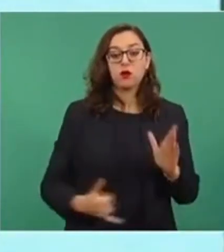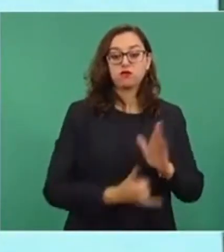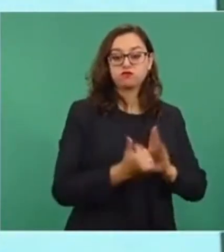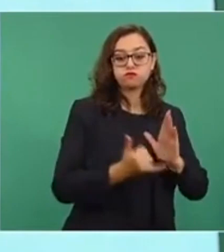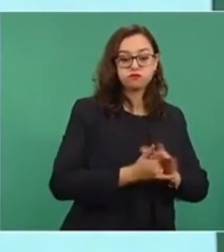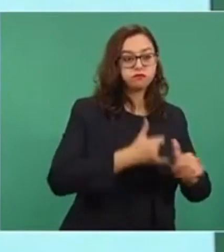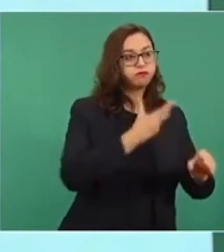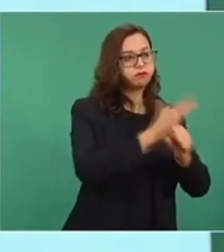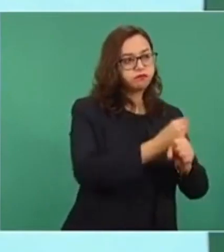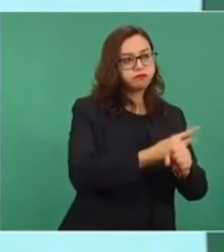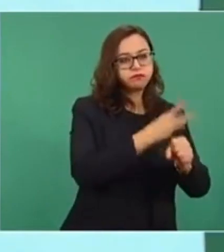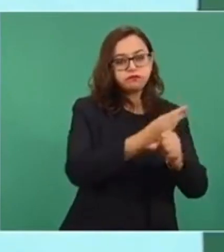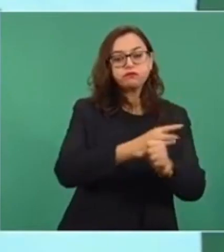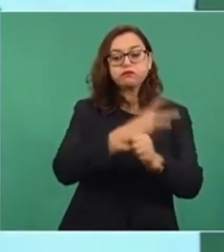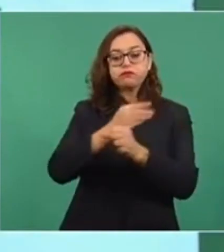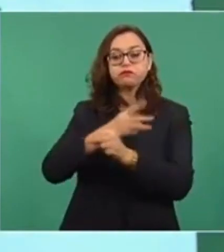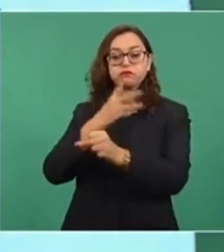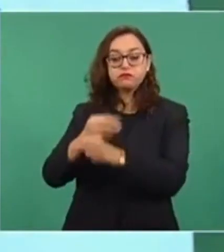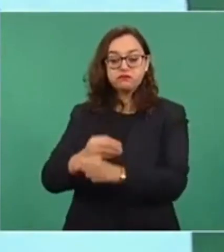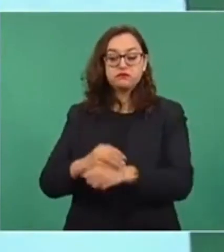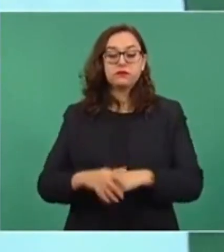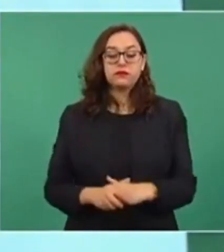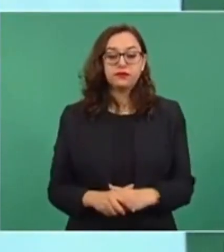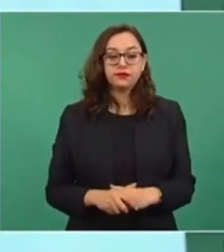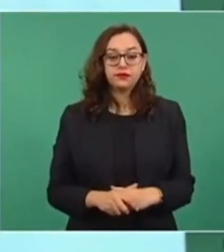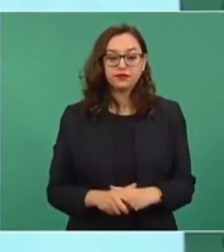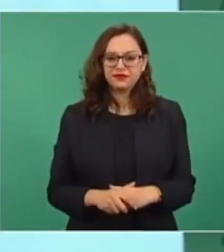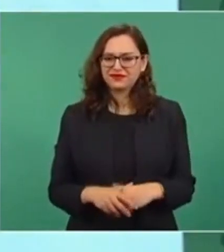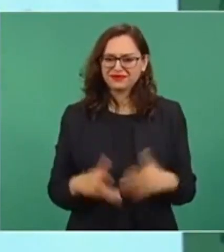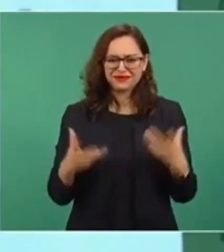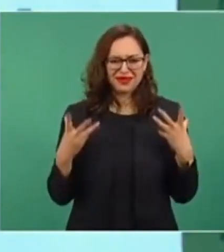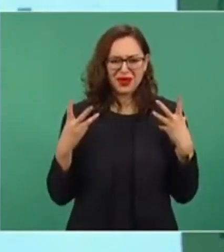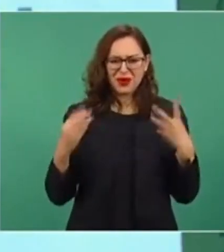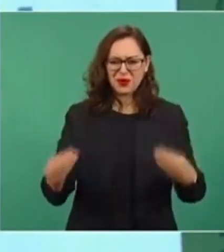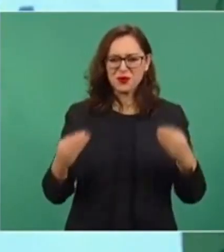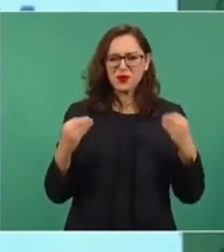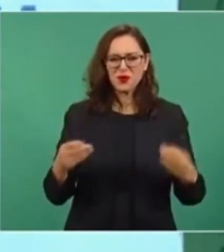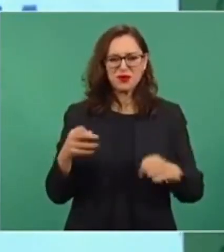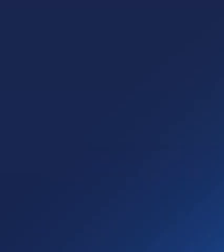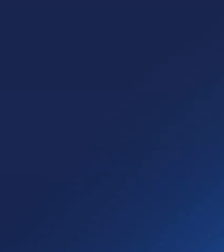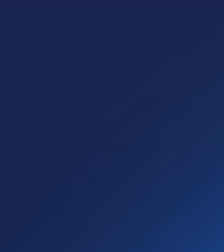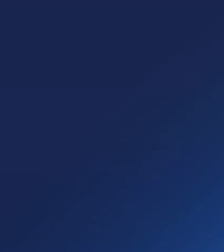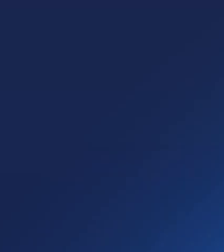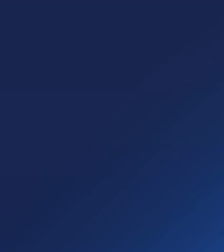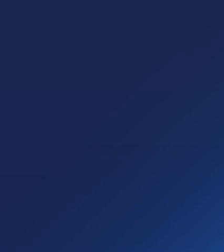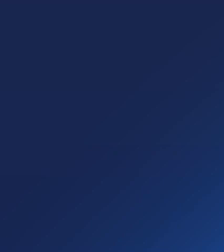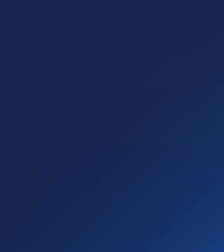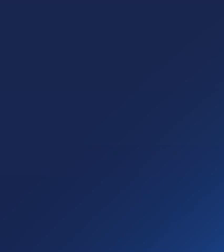trabajando cientos de arquitectos.